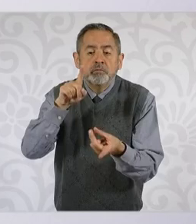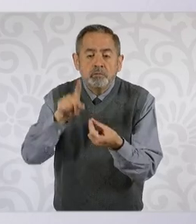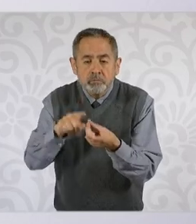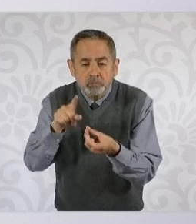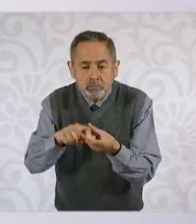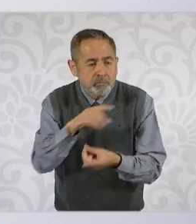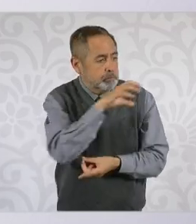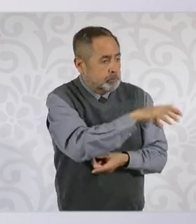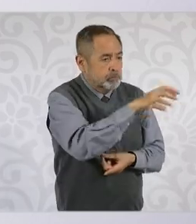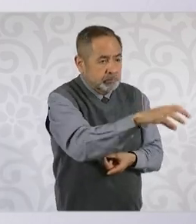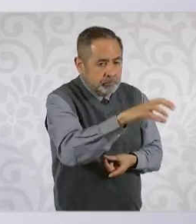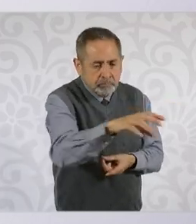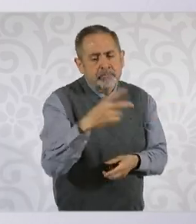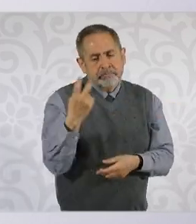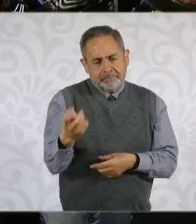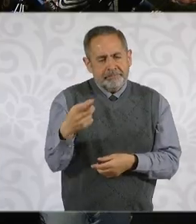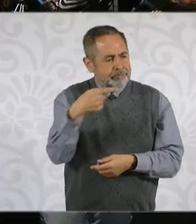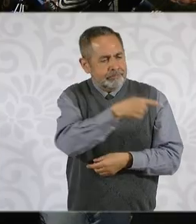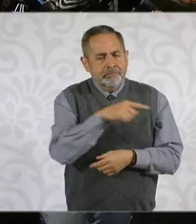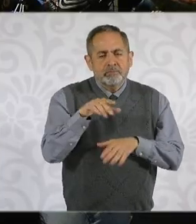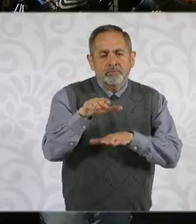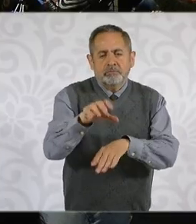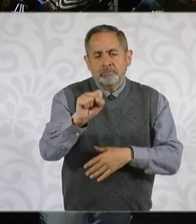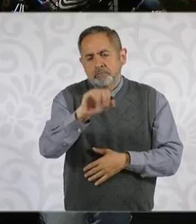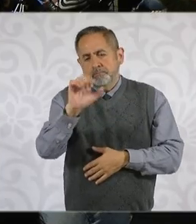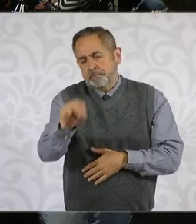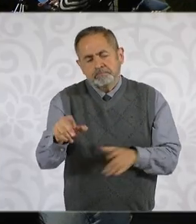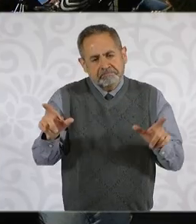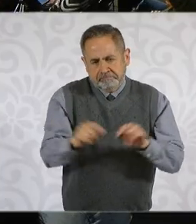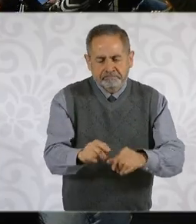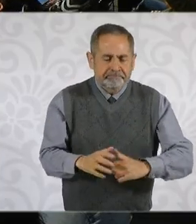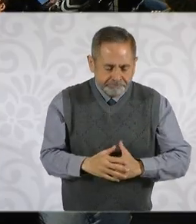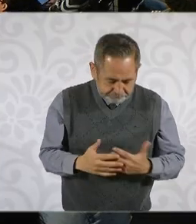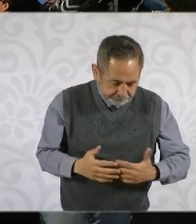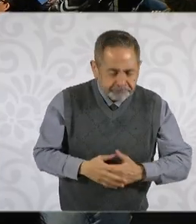la Suprema Corte de Justicia en la Nación. Ahora sí, vamos a las preguntas.